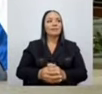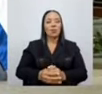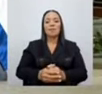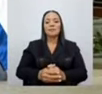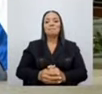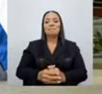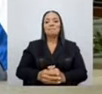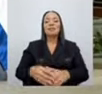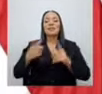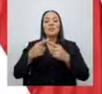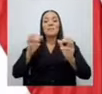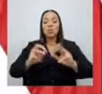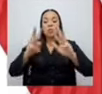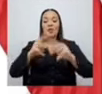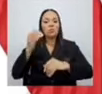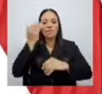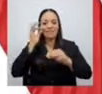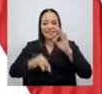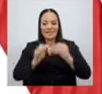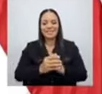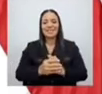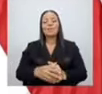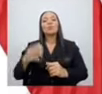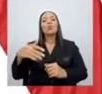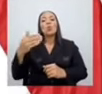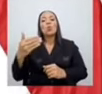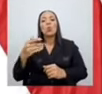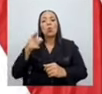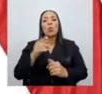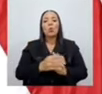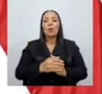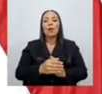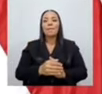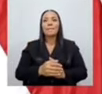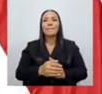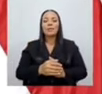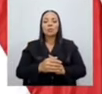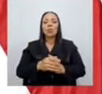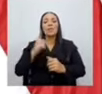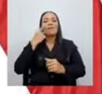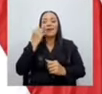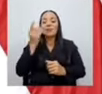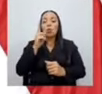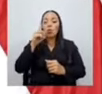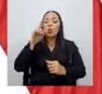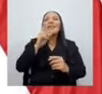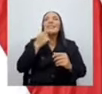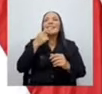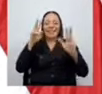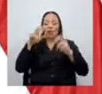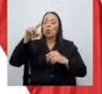verlo. La metodología es muy sencilla, es una gota de inspiración y 99 gotas de